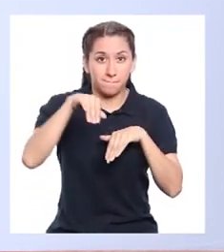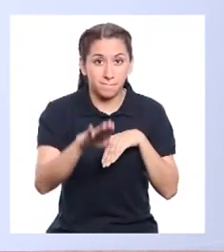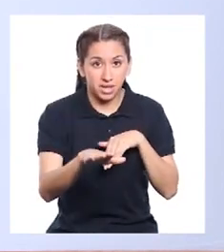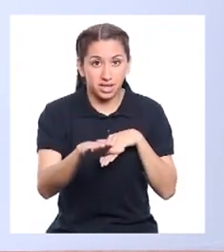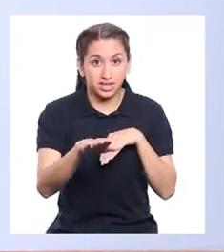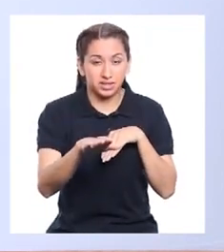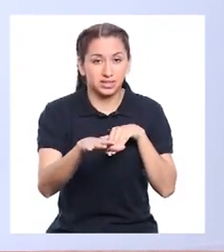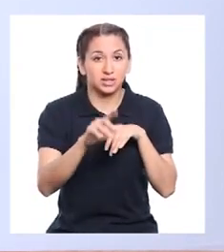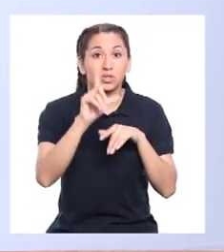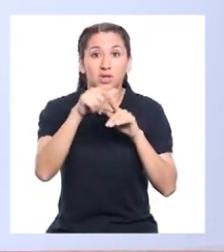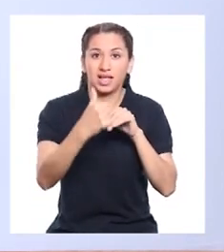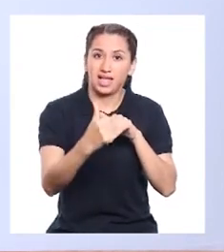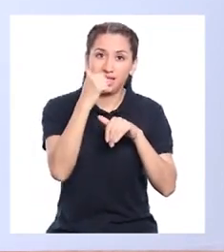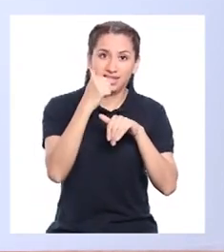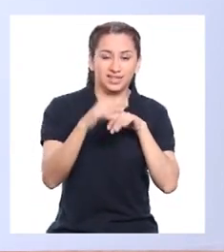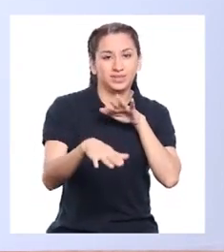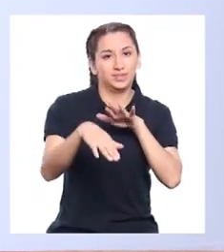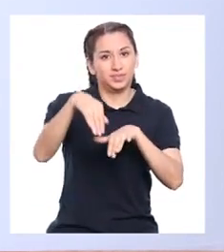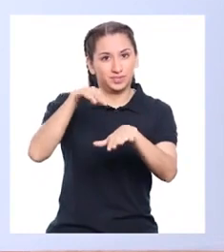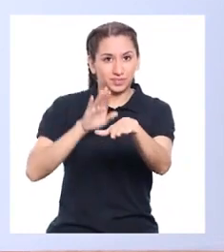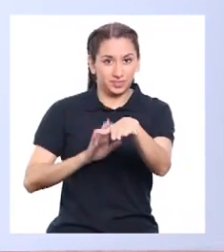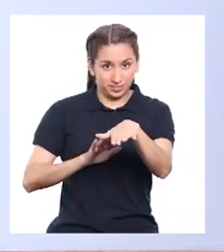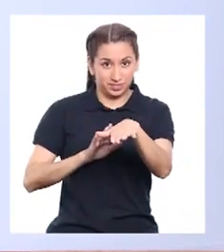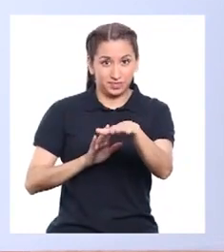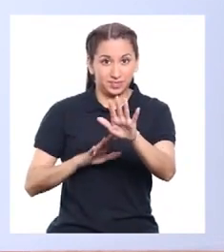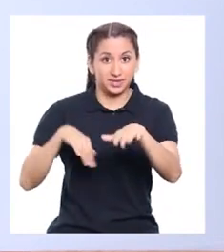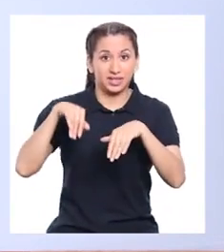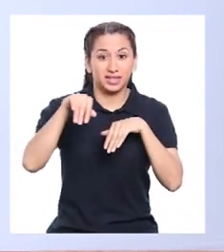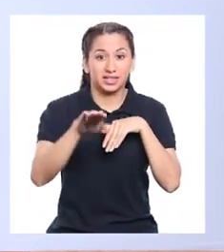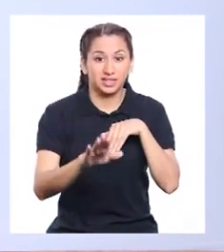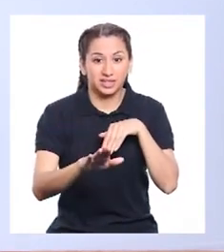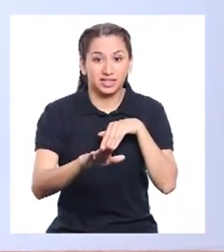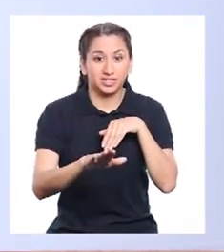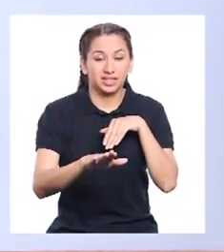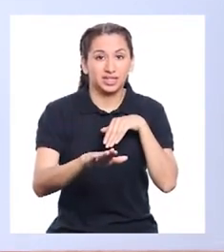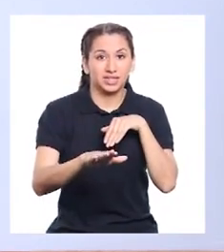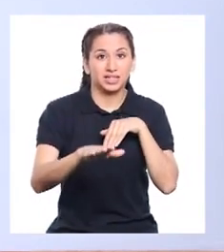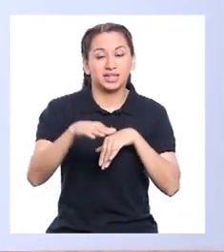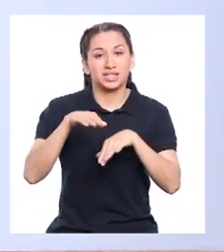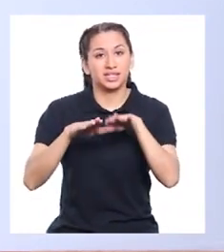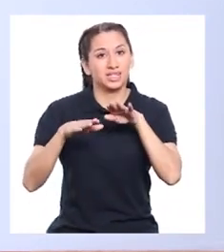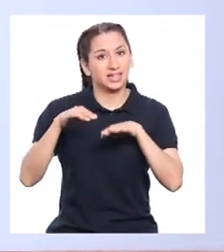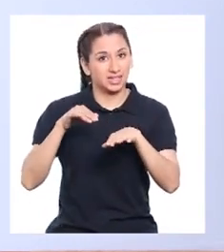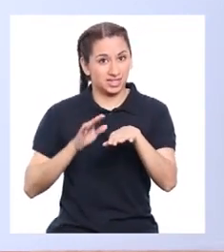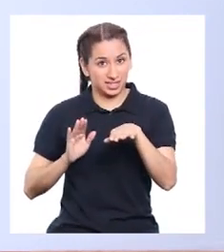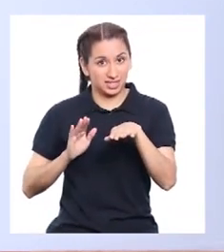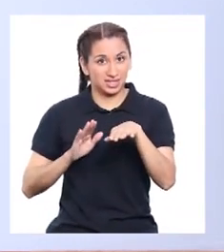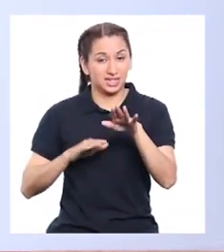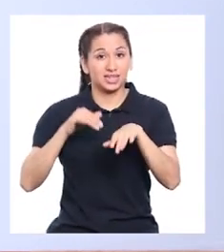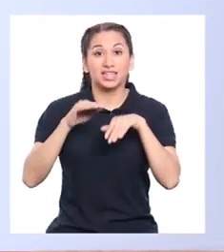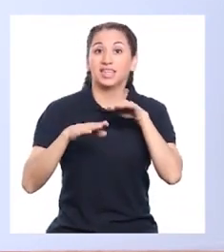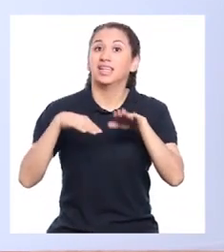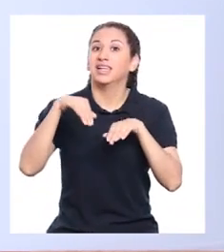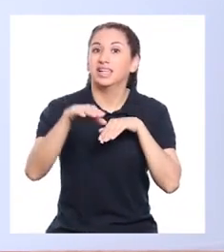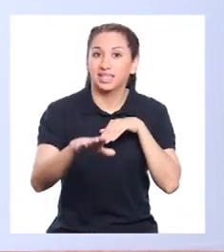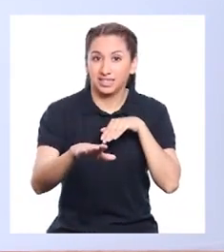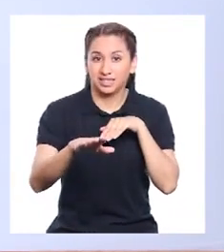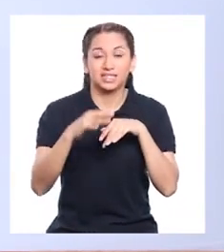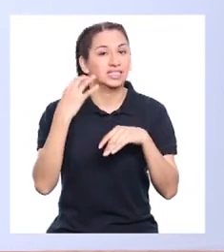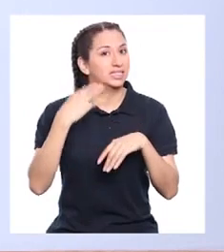adelante y luego hacia atrás. Adelante y hacia atrás. Pero siempre